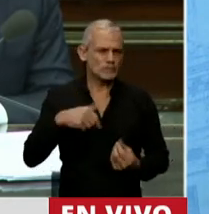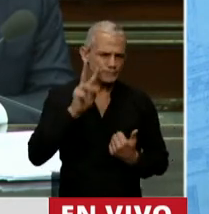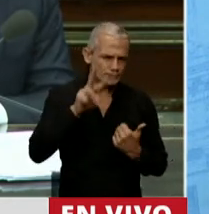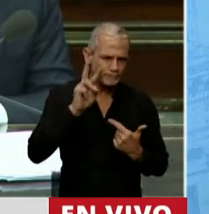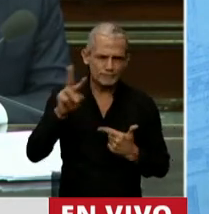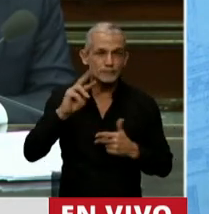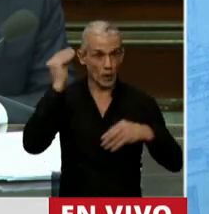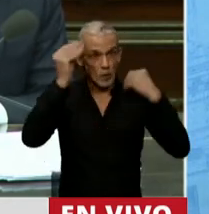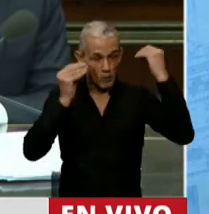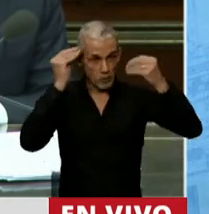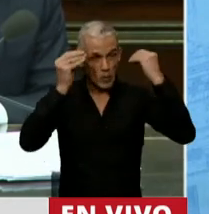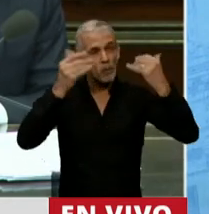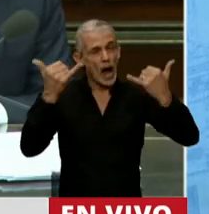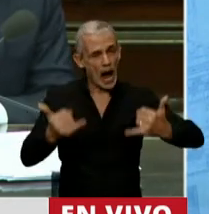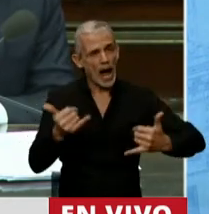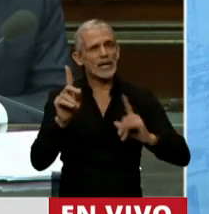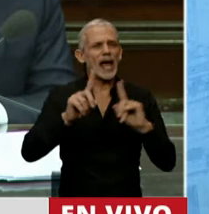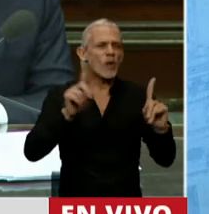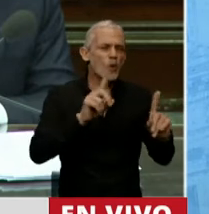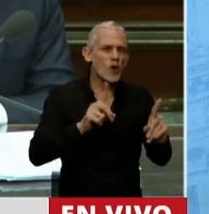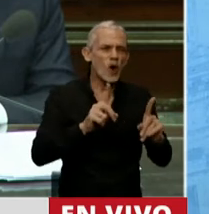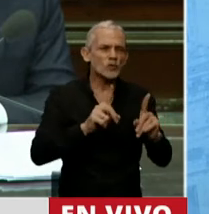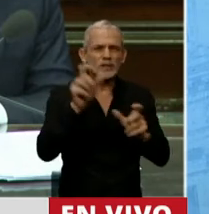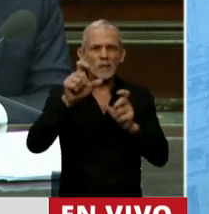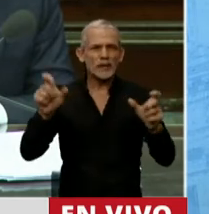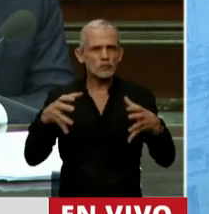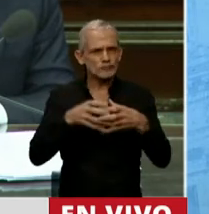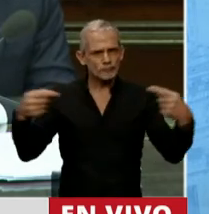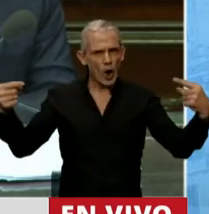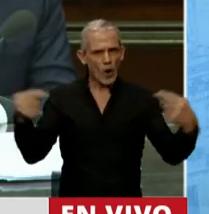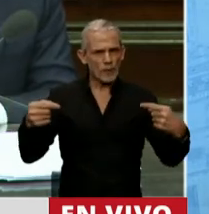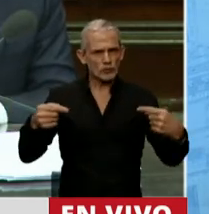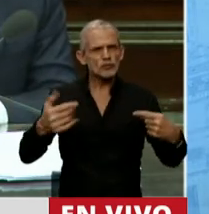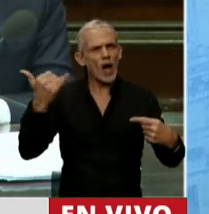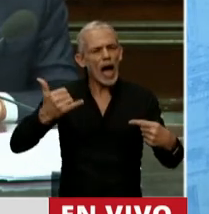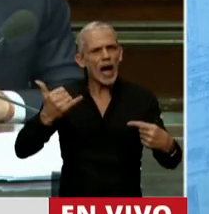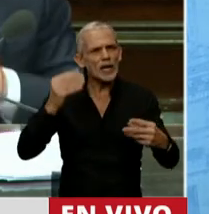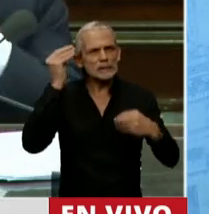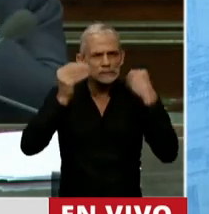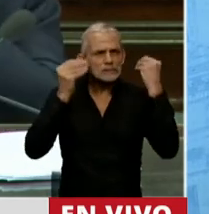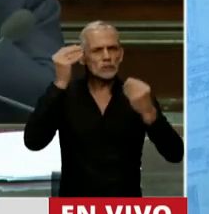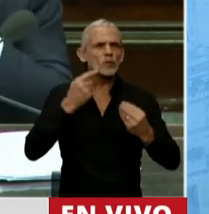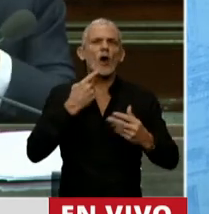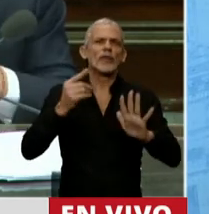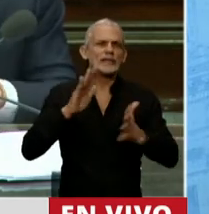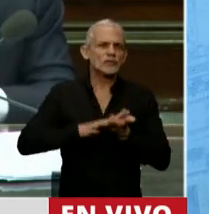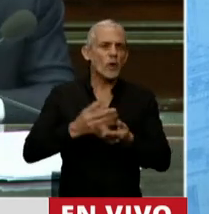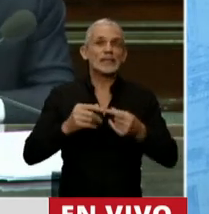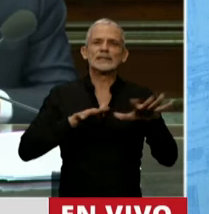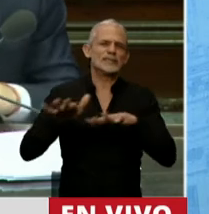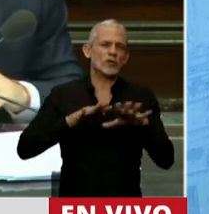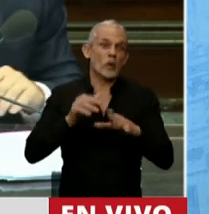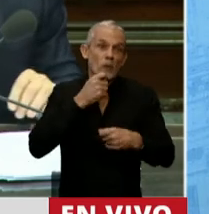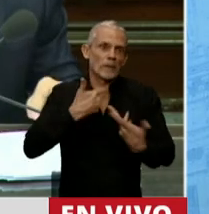mucha preocupación en algunos miembros de la oposición respecto a la situación de